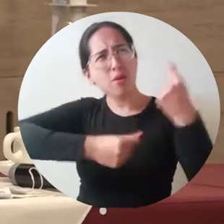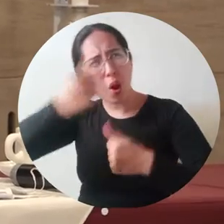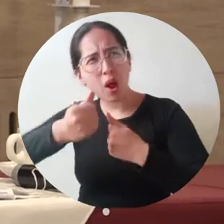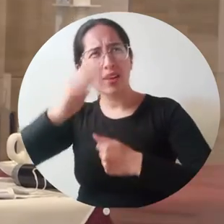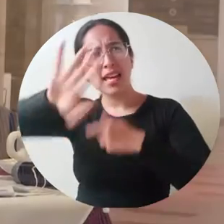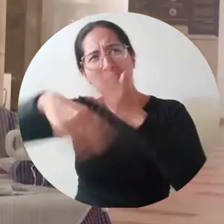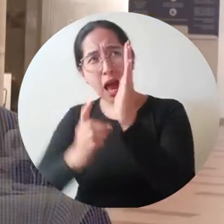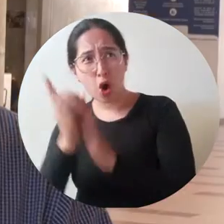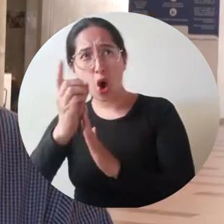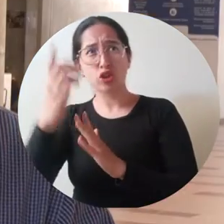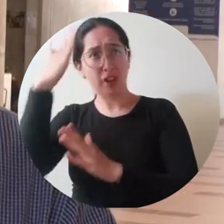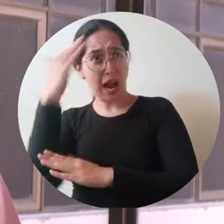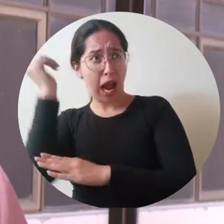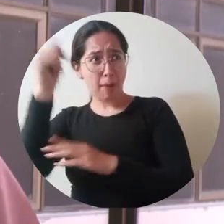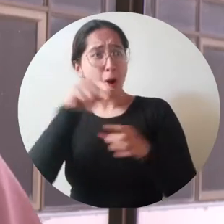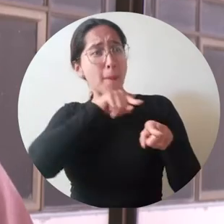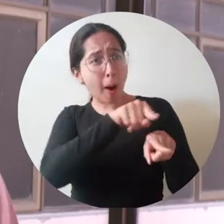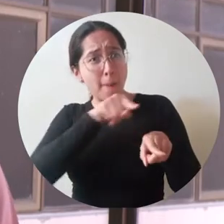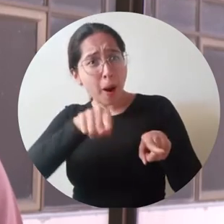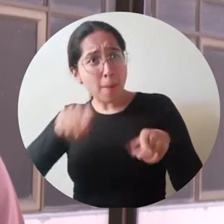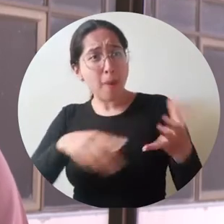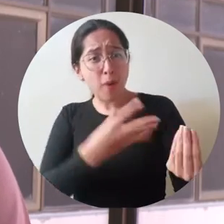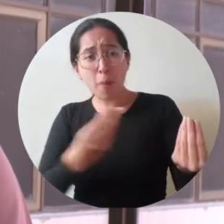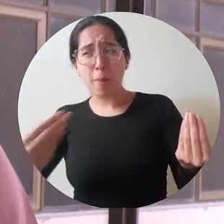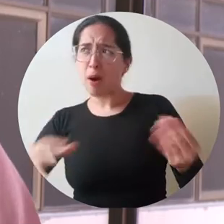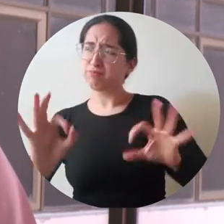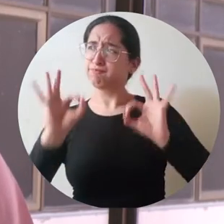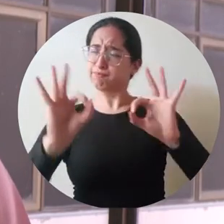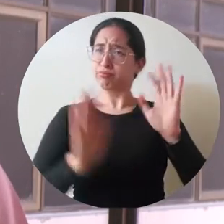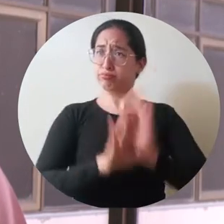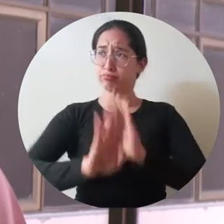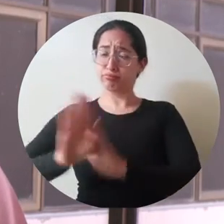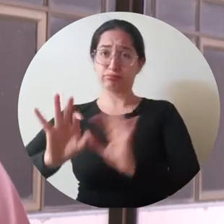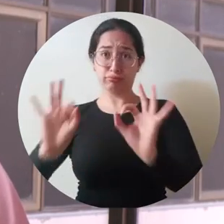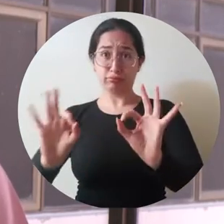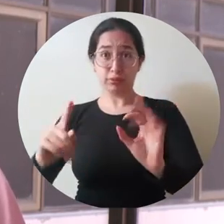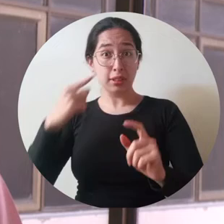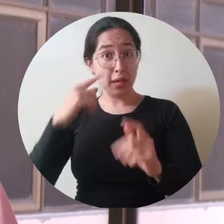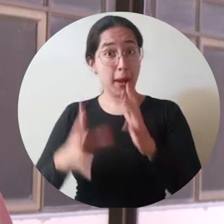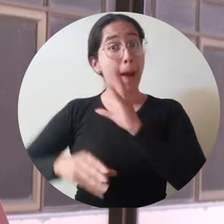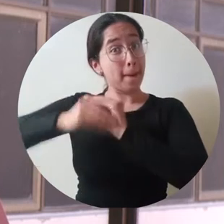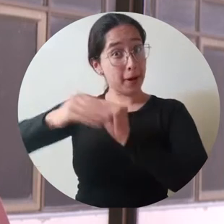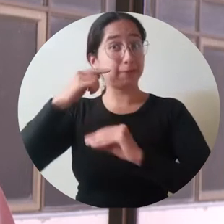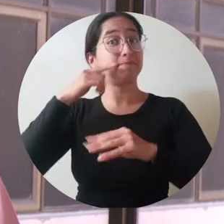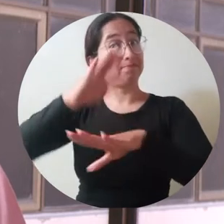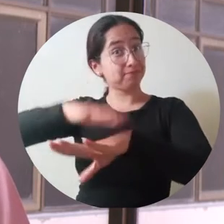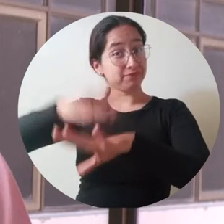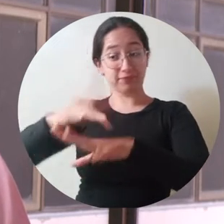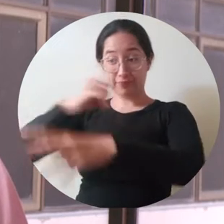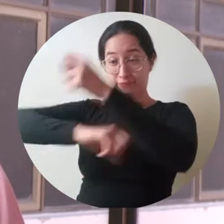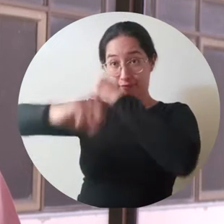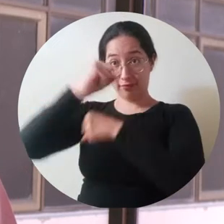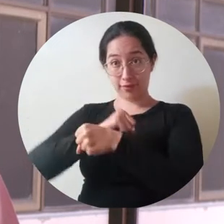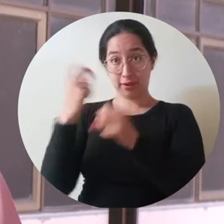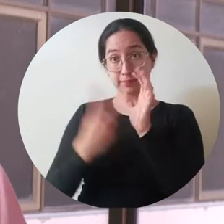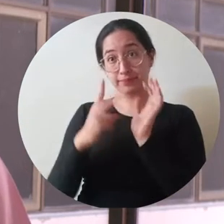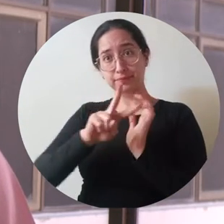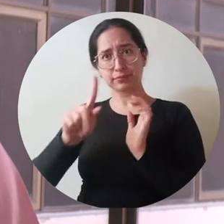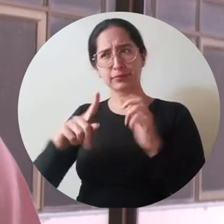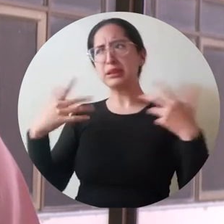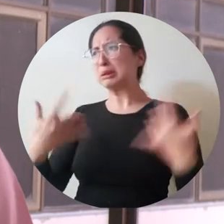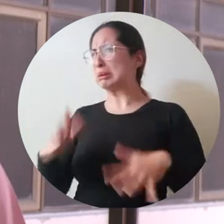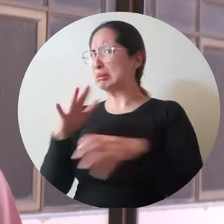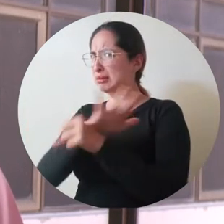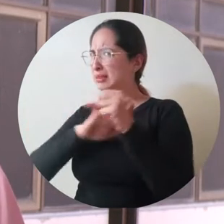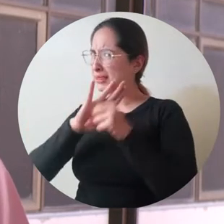resultados han sido muy satisfactorios. Además, teniendo en cuenta que en el año 2021 tuvimos un año bastante complicado por toda la situación